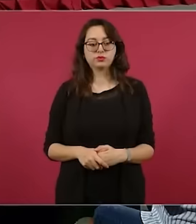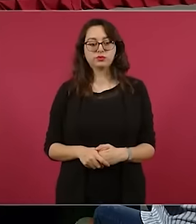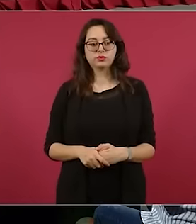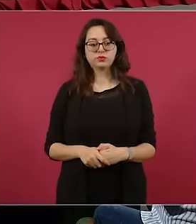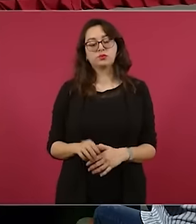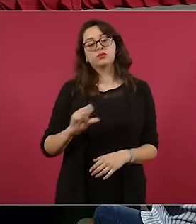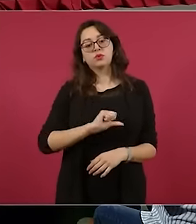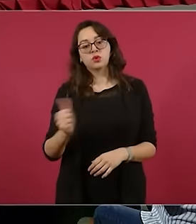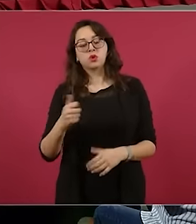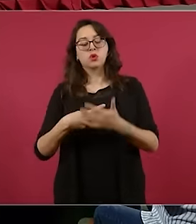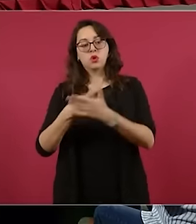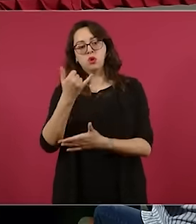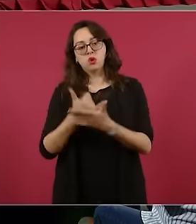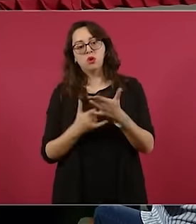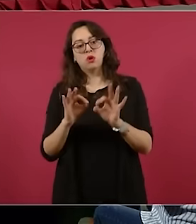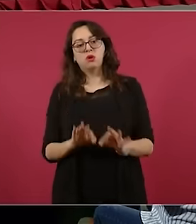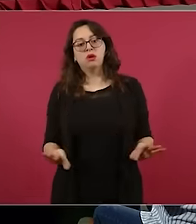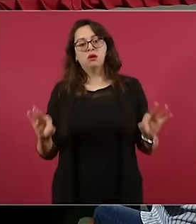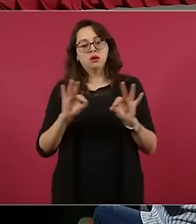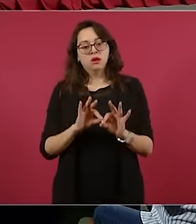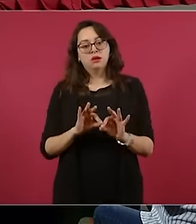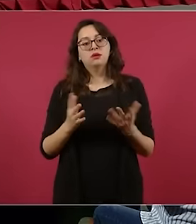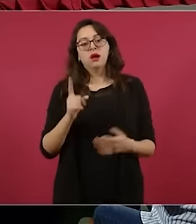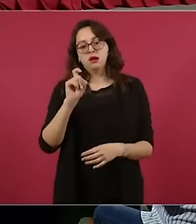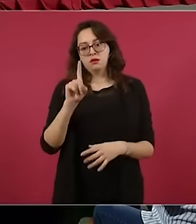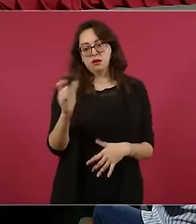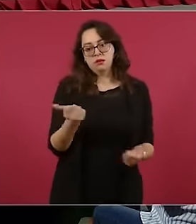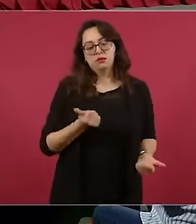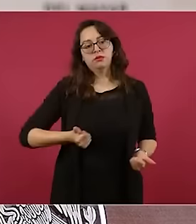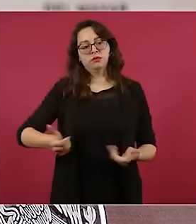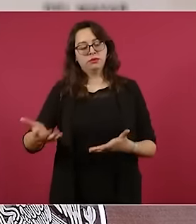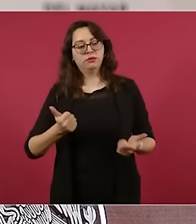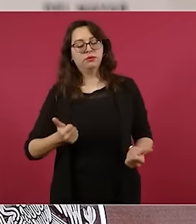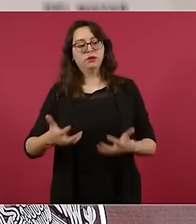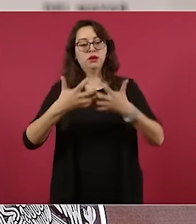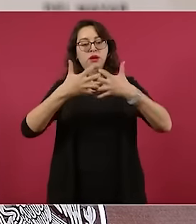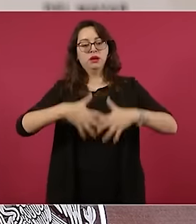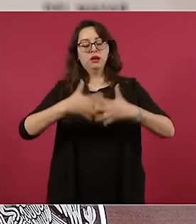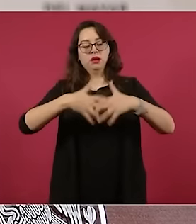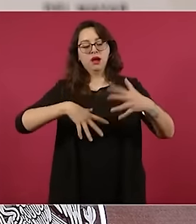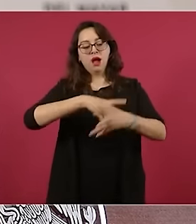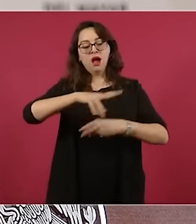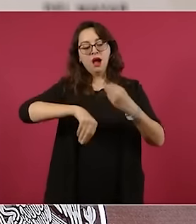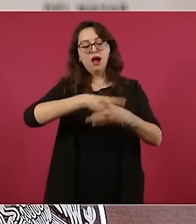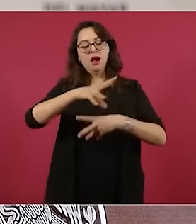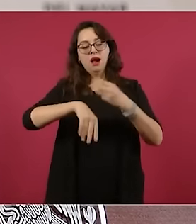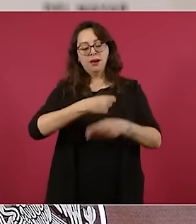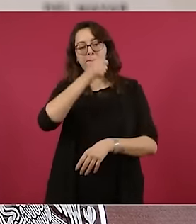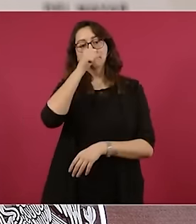Otro proyecto de abastecimiento de agua potable es la planta potabilizadora Benito Juárez.